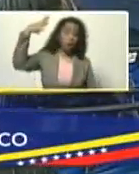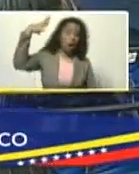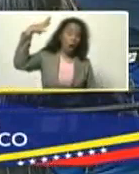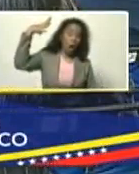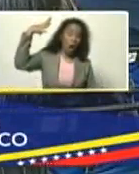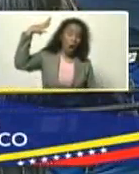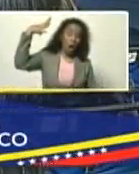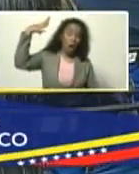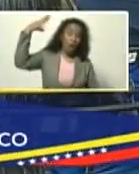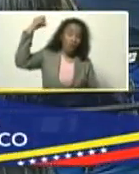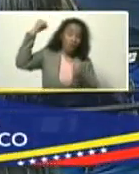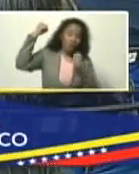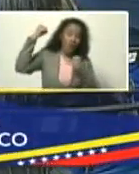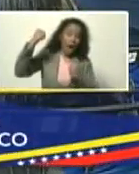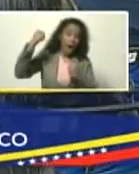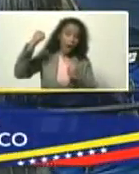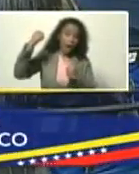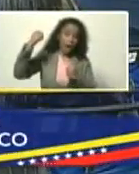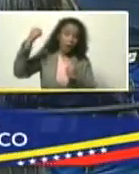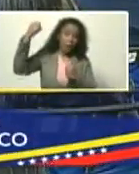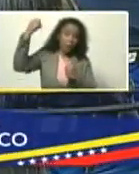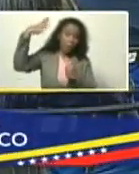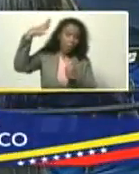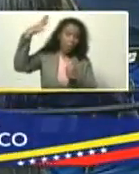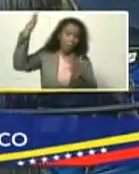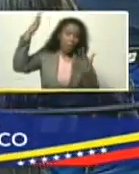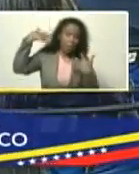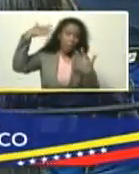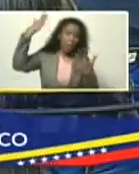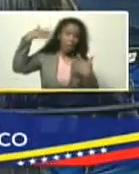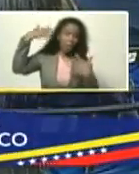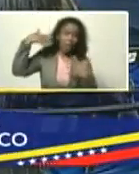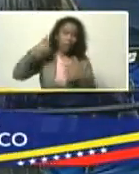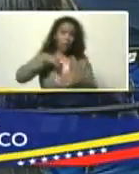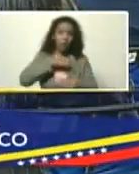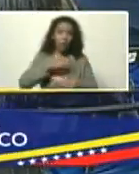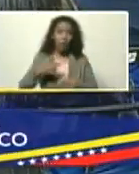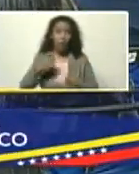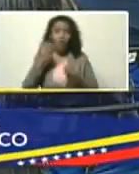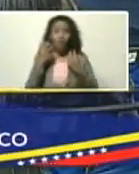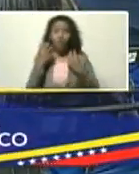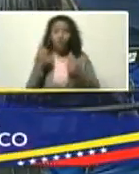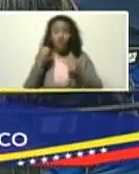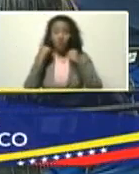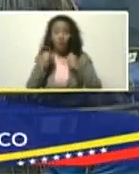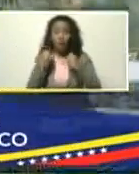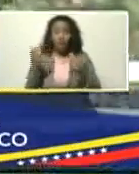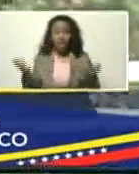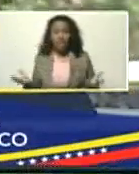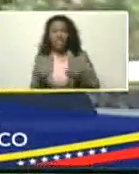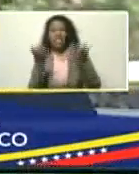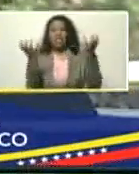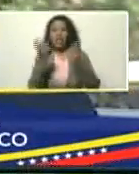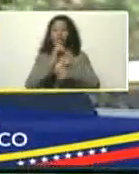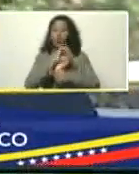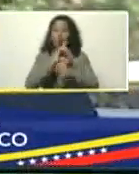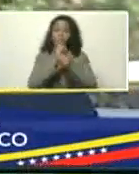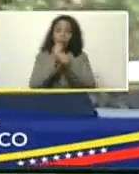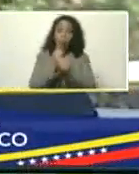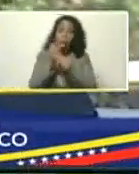perpendicular, y pegaba, durísimo, tuvimos, incendios, forestales, no esperados,